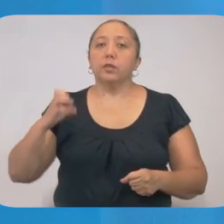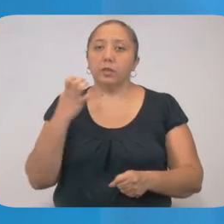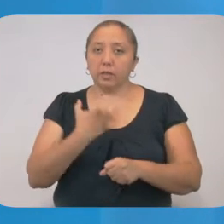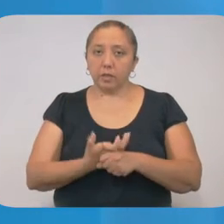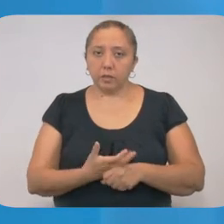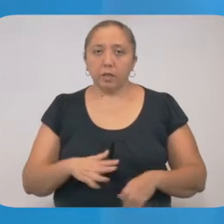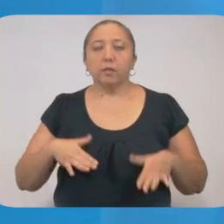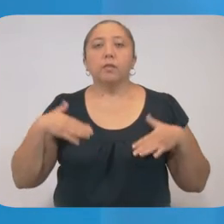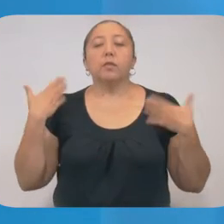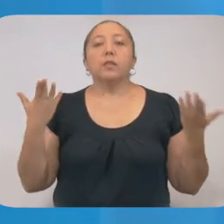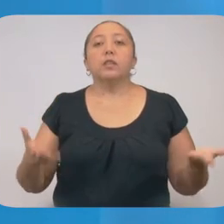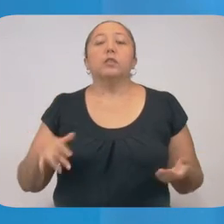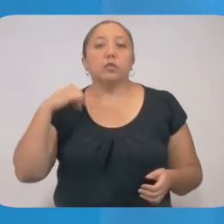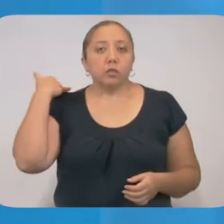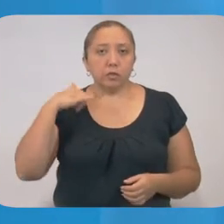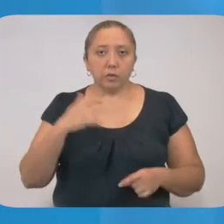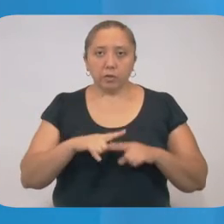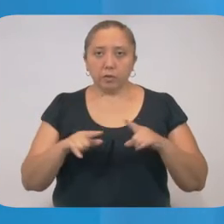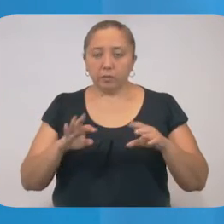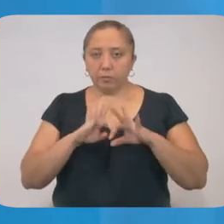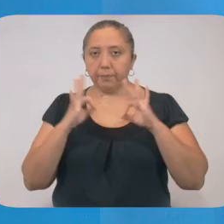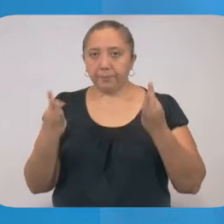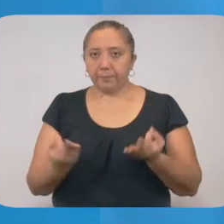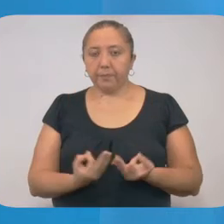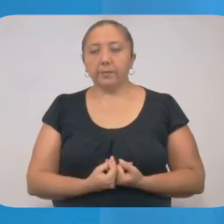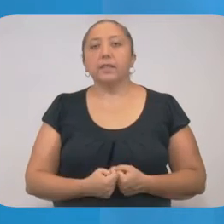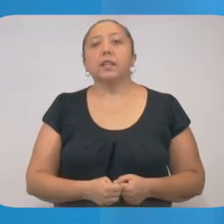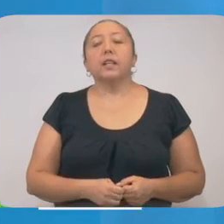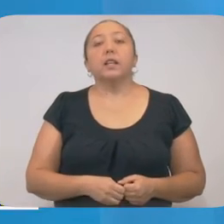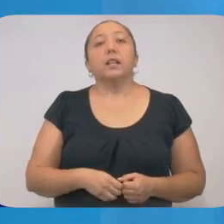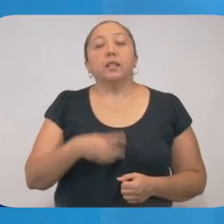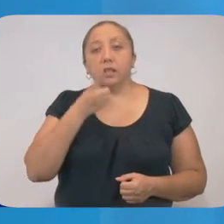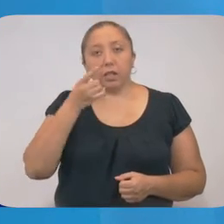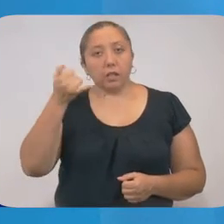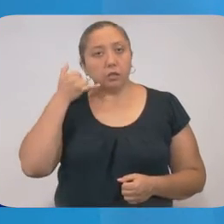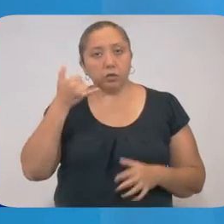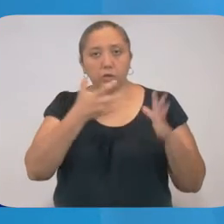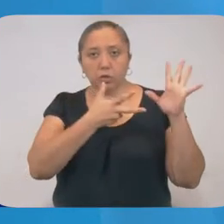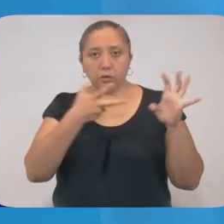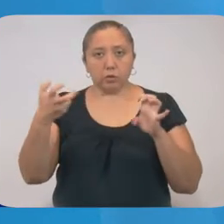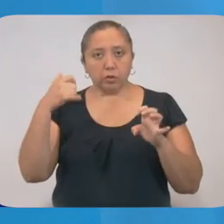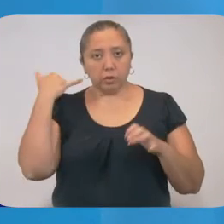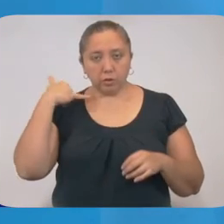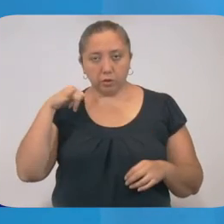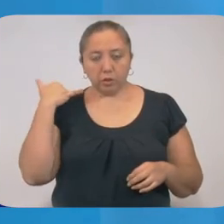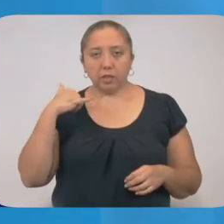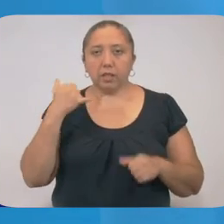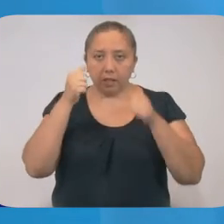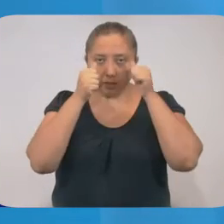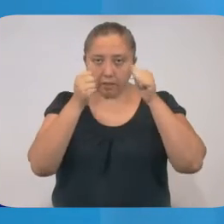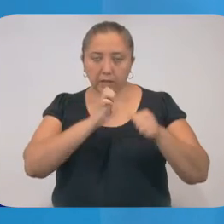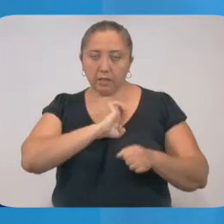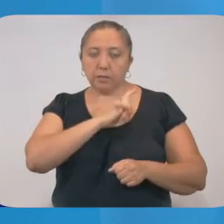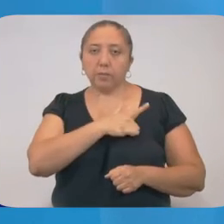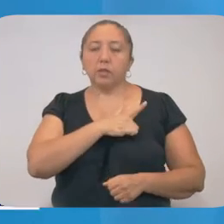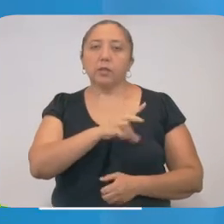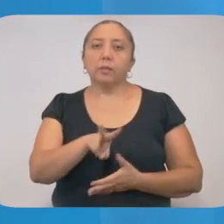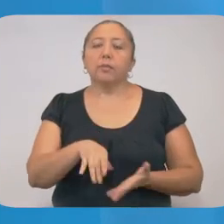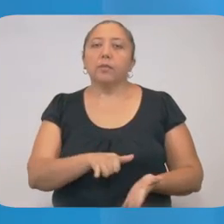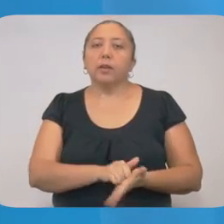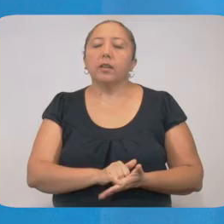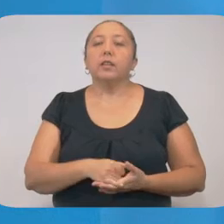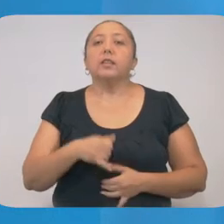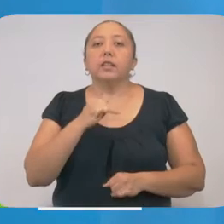estado ha puesto a disposición de los yucatecos diversos canales. La línea telefónica 800 Yucatán atiende en español y en maya.